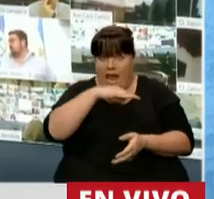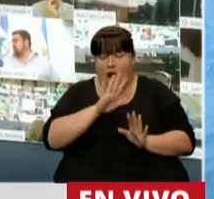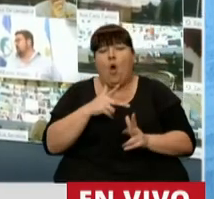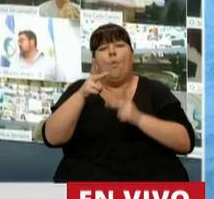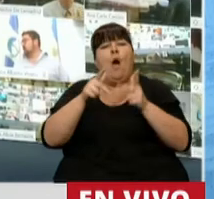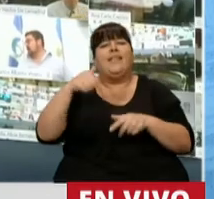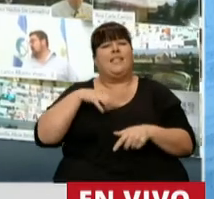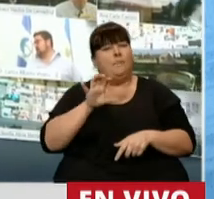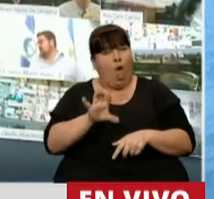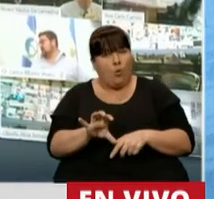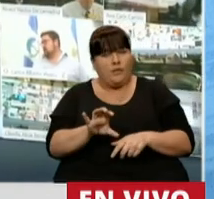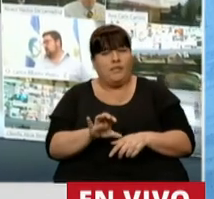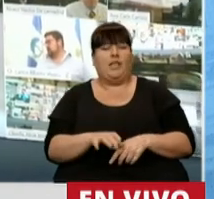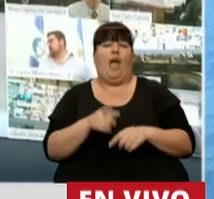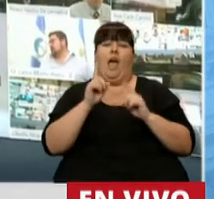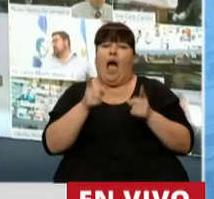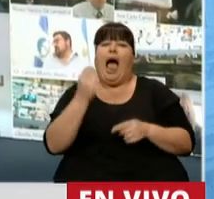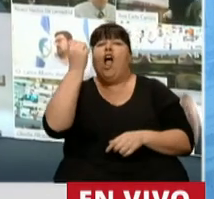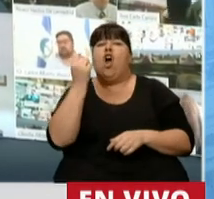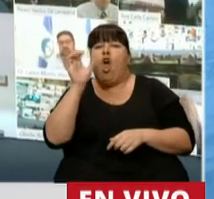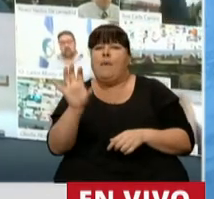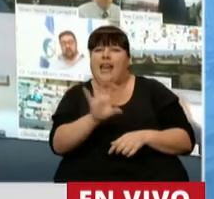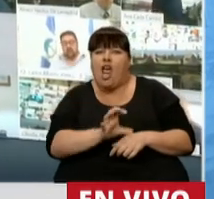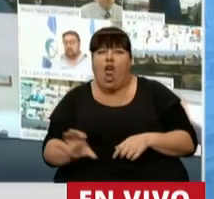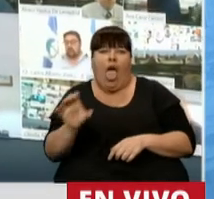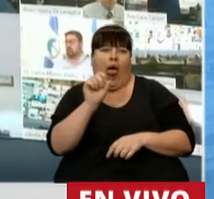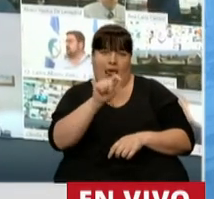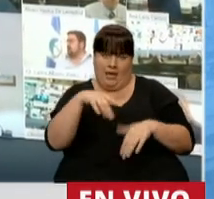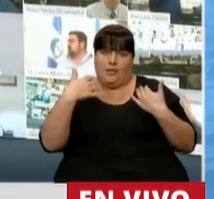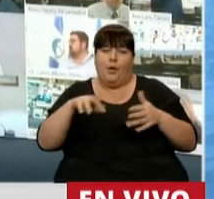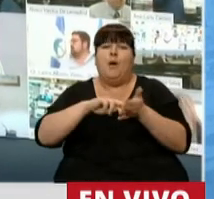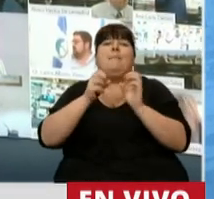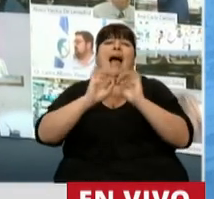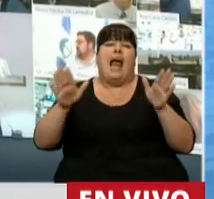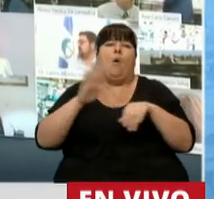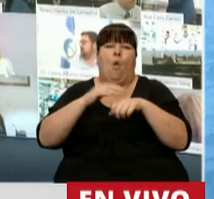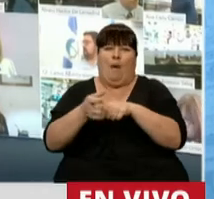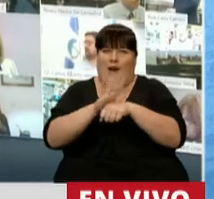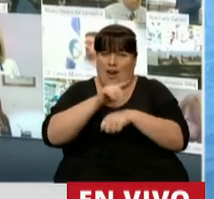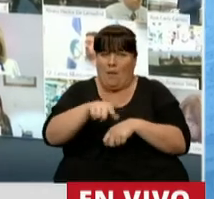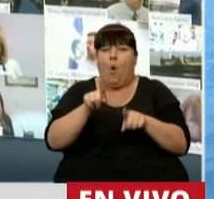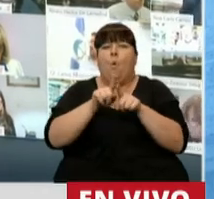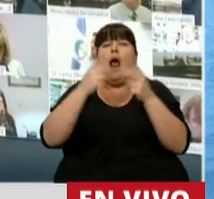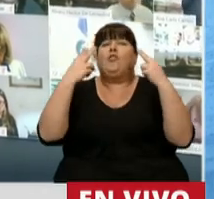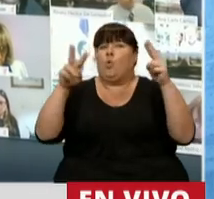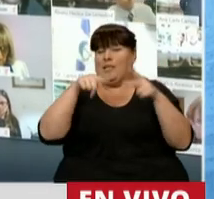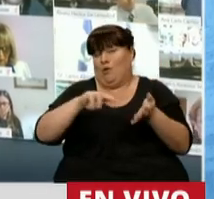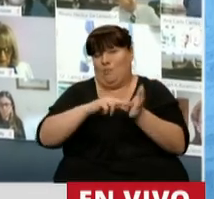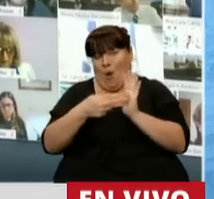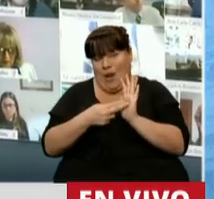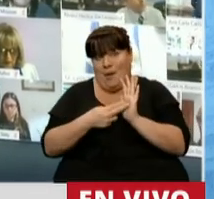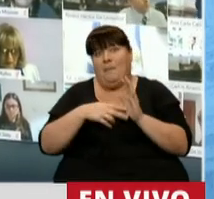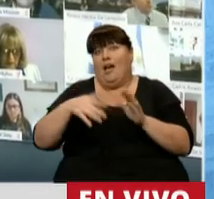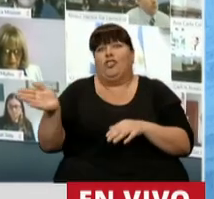que en nuestra provincia justamente hay economías regionales particularmente afectadas por esta pandemia, como es la del turismo, que